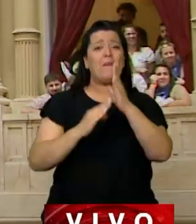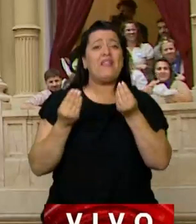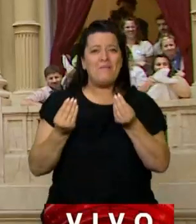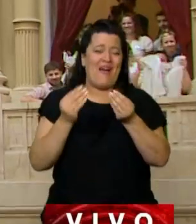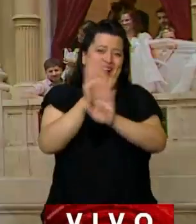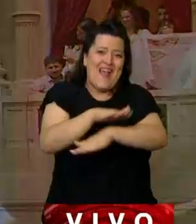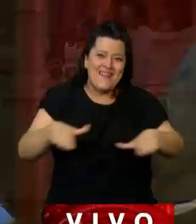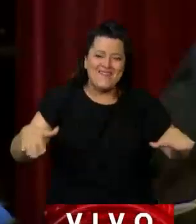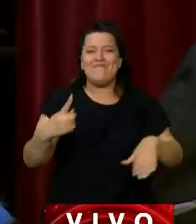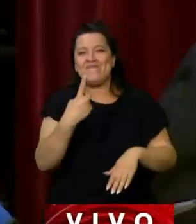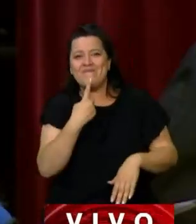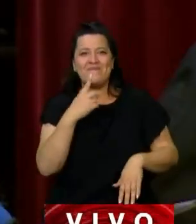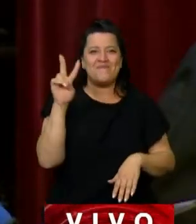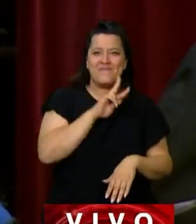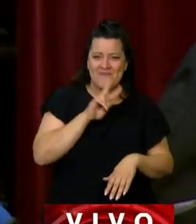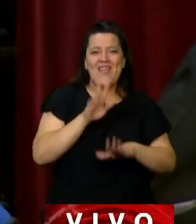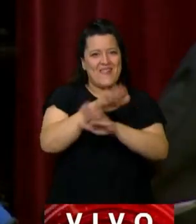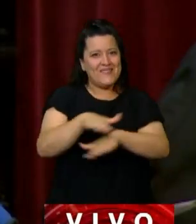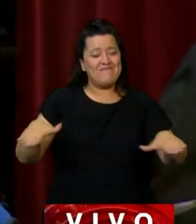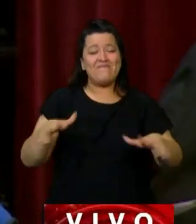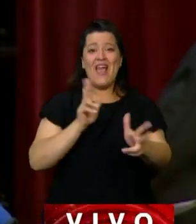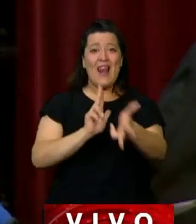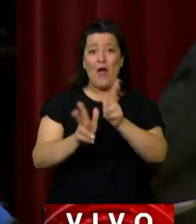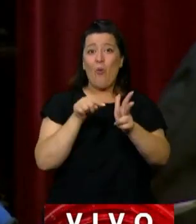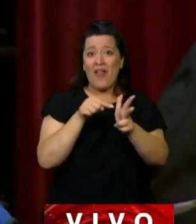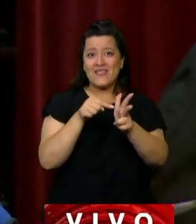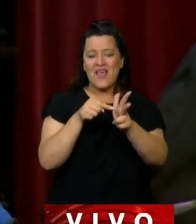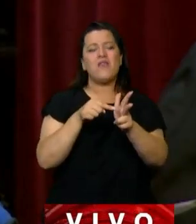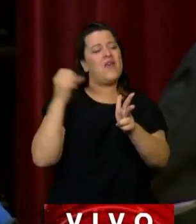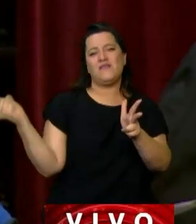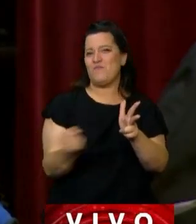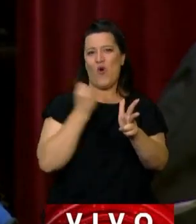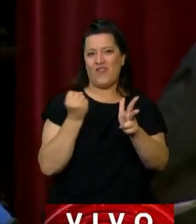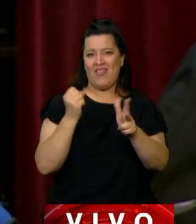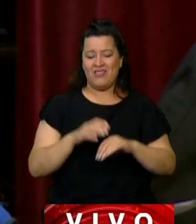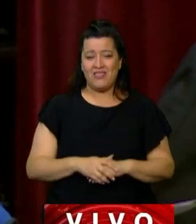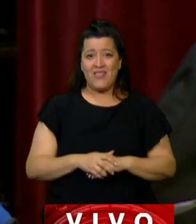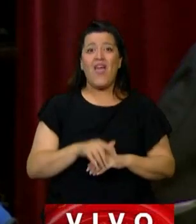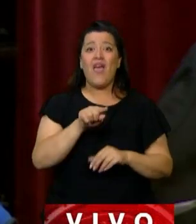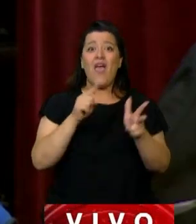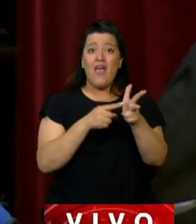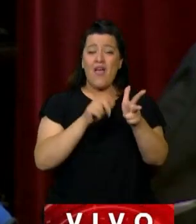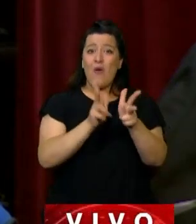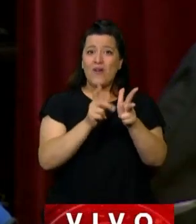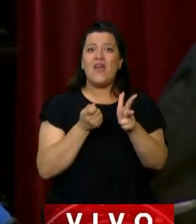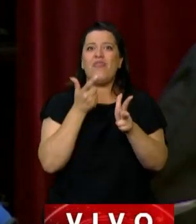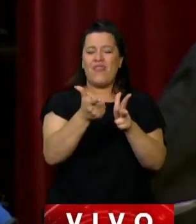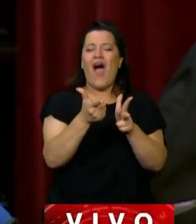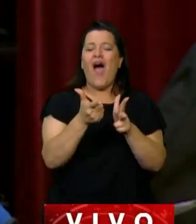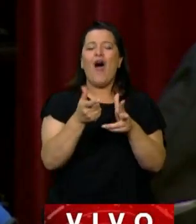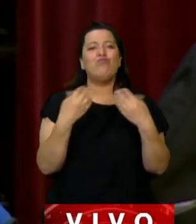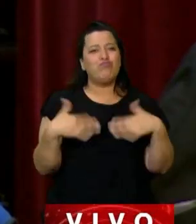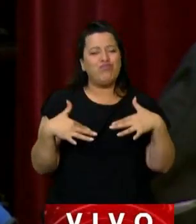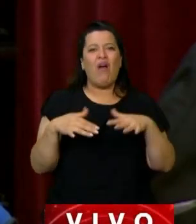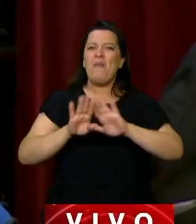niñas, para niños la lengua de señas es muy importante y permitiría, por supuesto, poner fin a